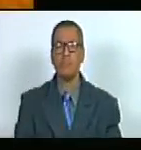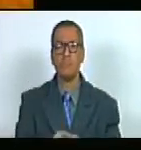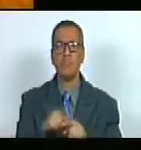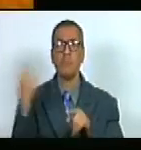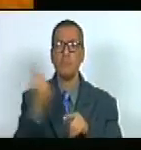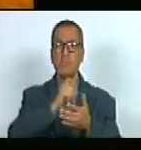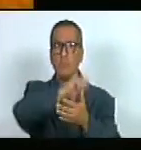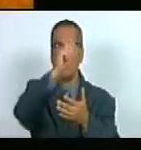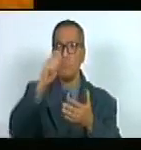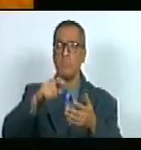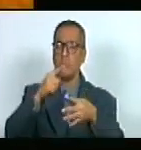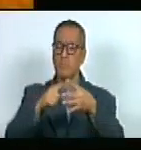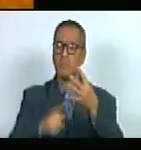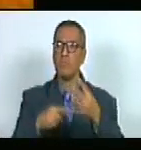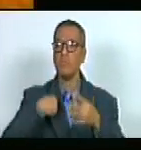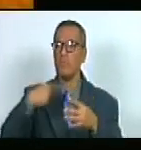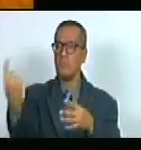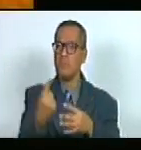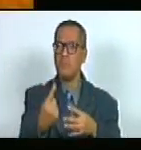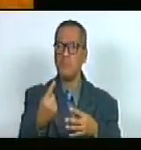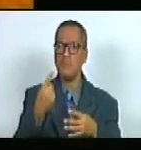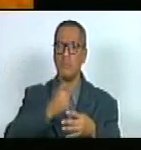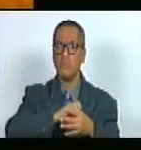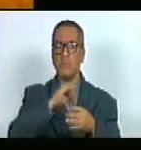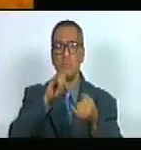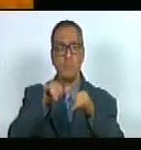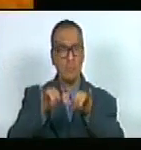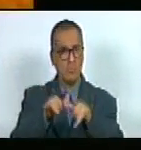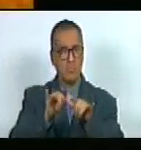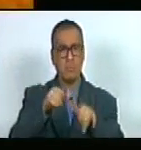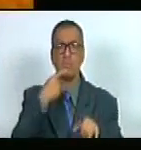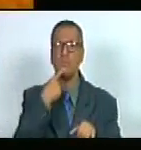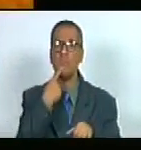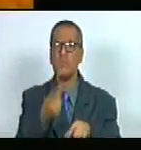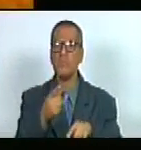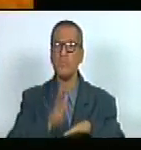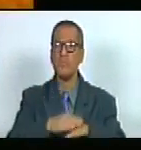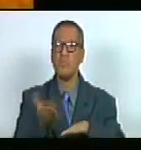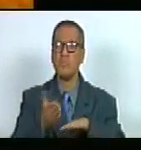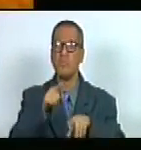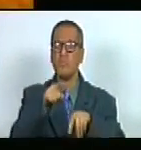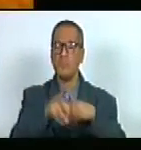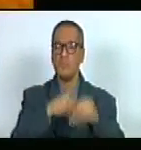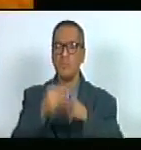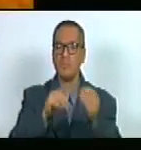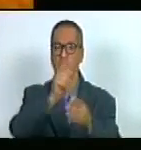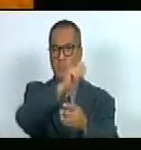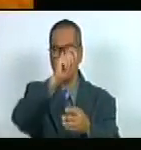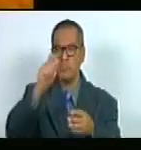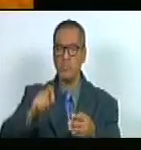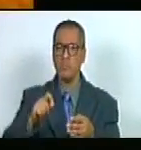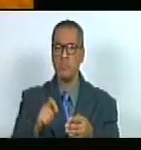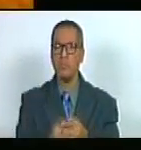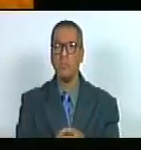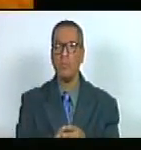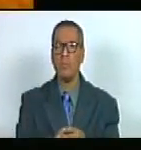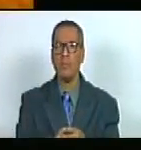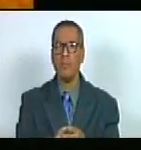cuando vayan a pintar algo tienen que pasar por ingeniería y decir que es lo que van a pintar que